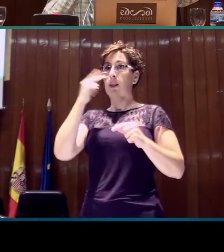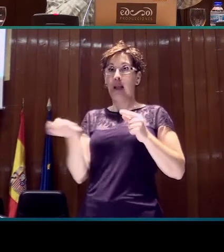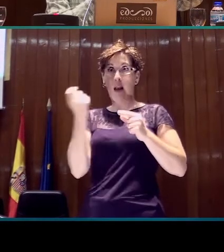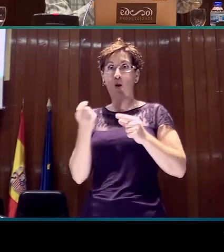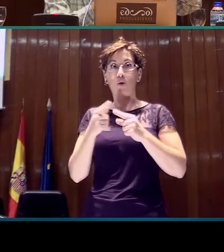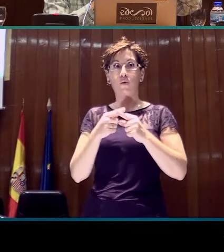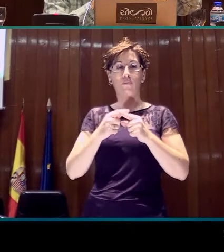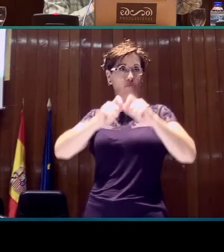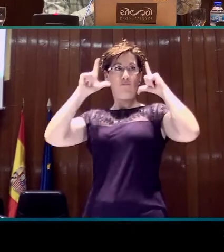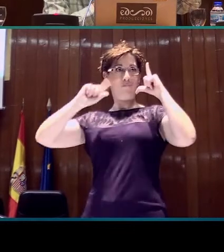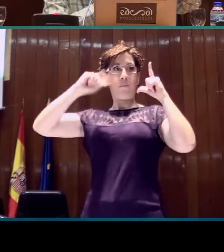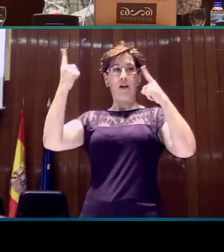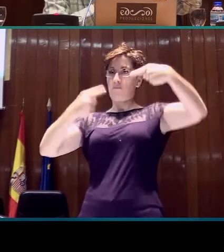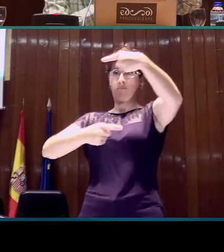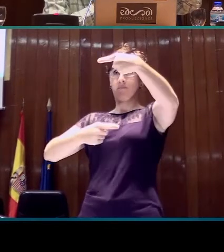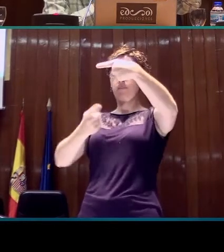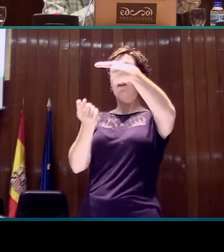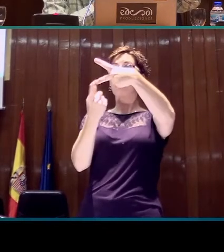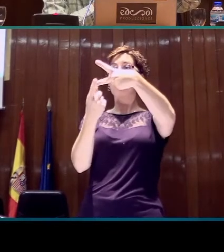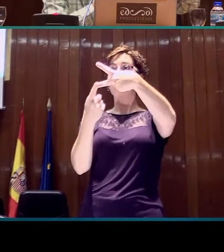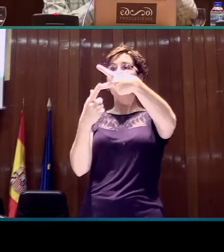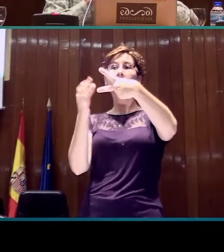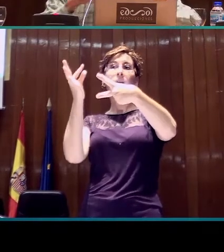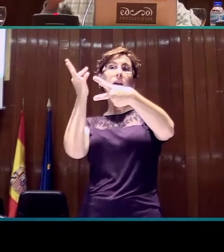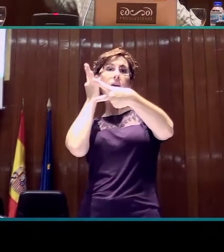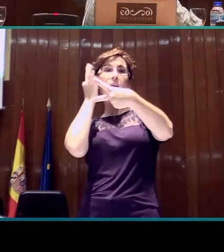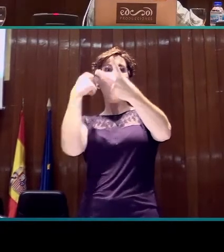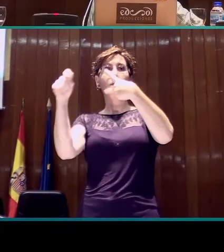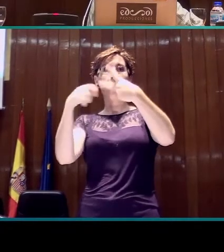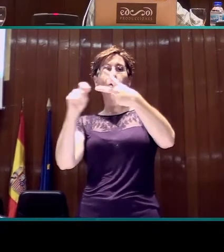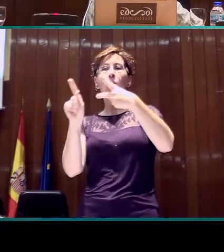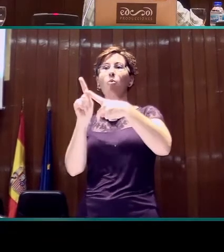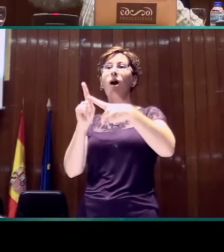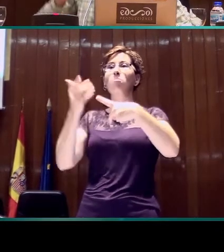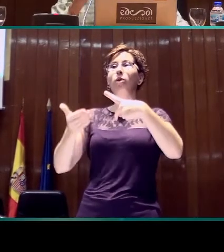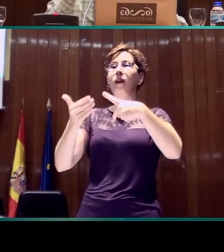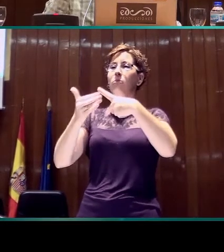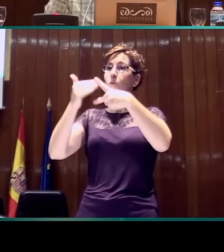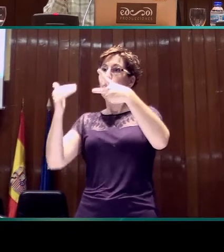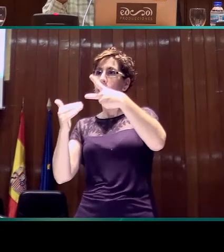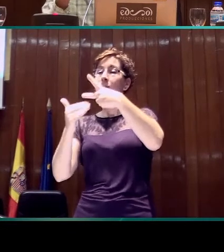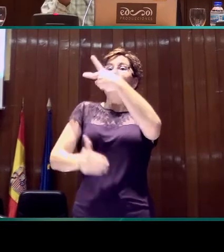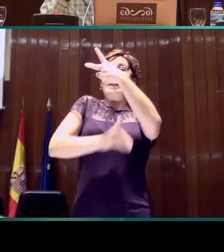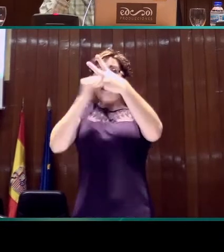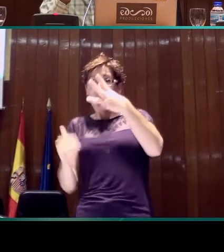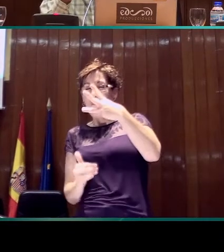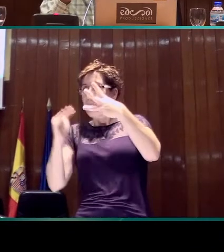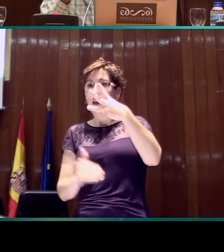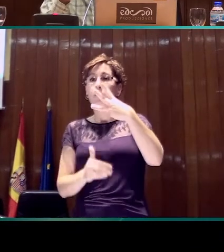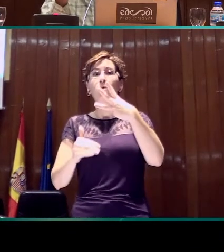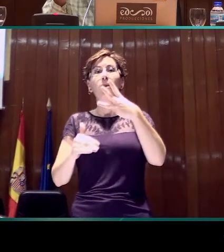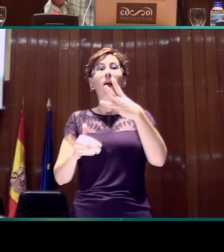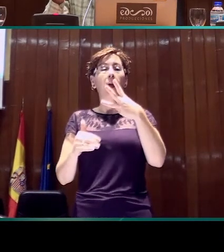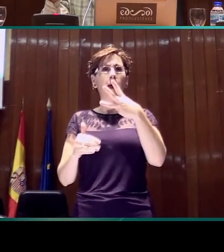y en tercer lugar un personaje secundario, que es el hombre rico. Entonces, lo he representado ahí como más oscuro los que tienen más